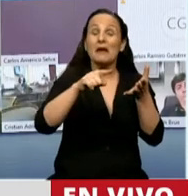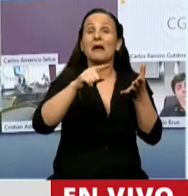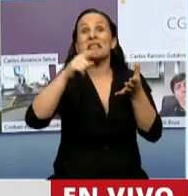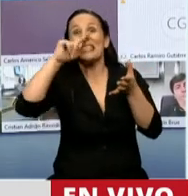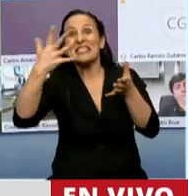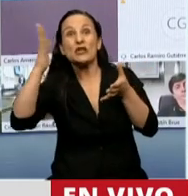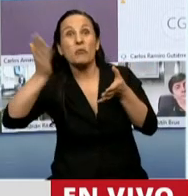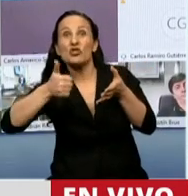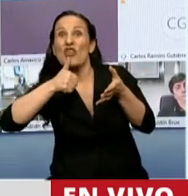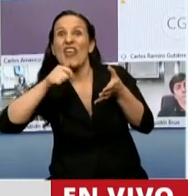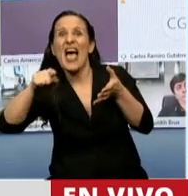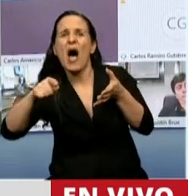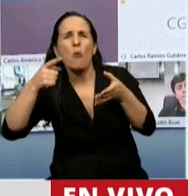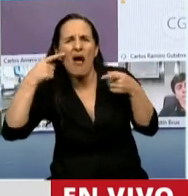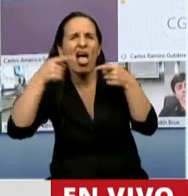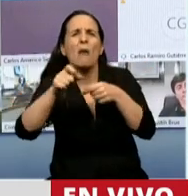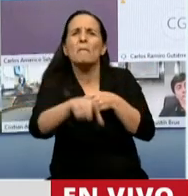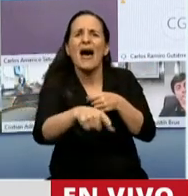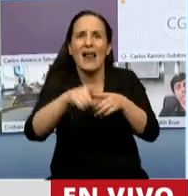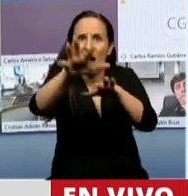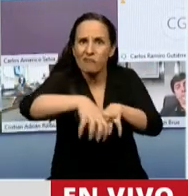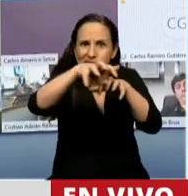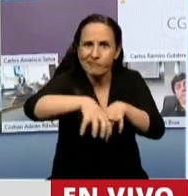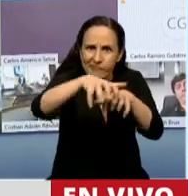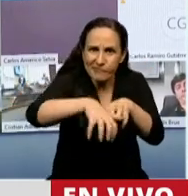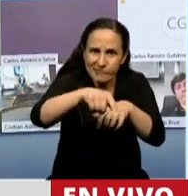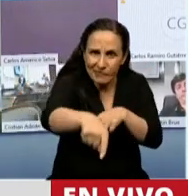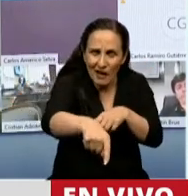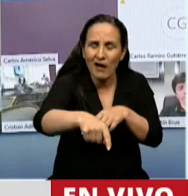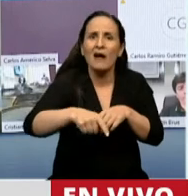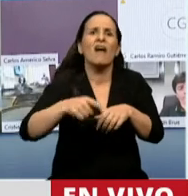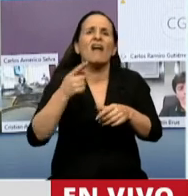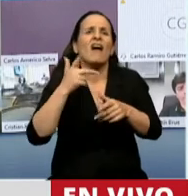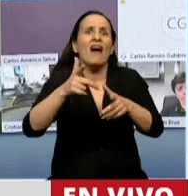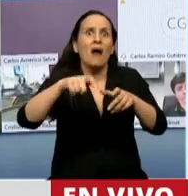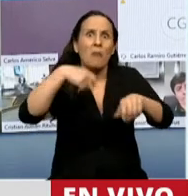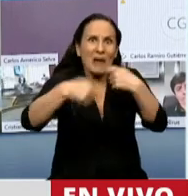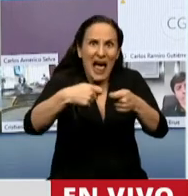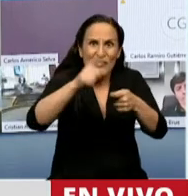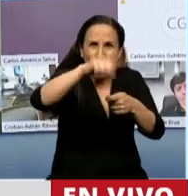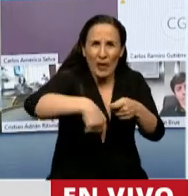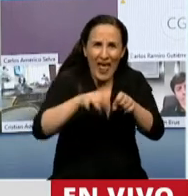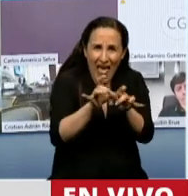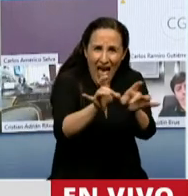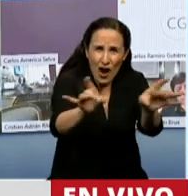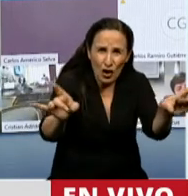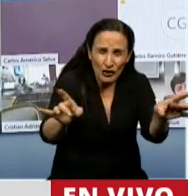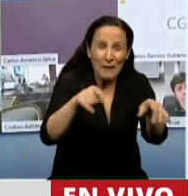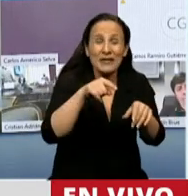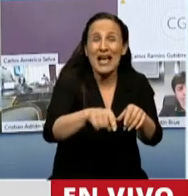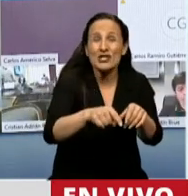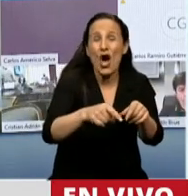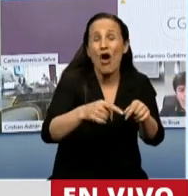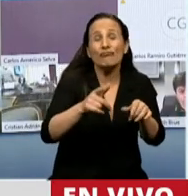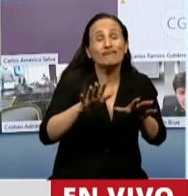dulce se utiliza para la producción agrícola y ganadera. También nos cuenta que la contaminación plástica se multiplicó por 10 desde